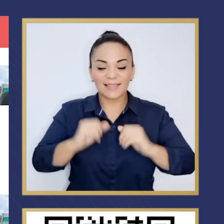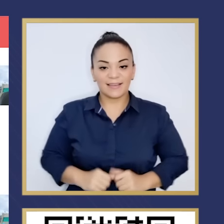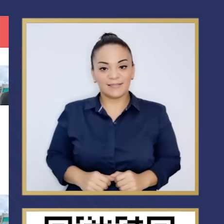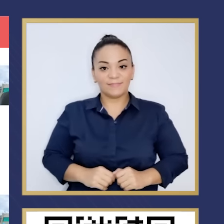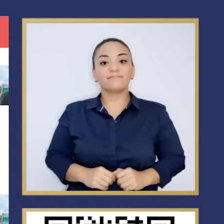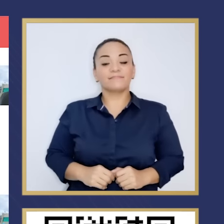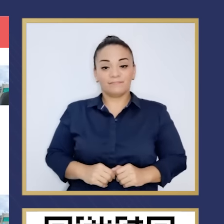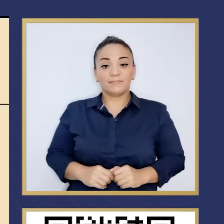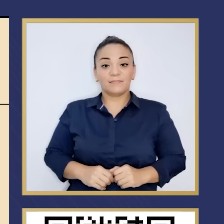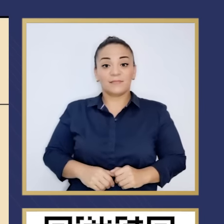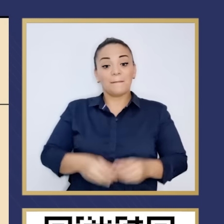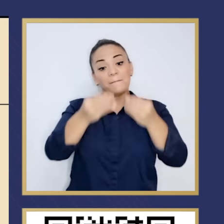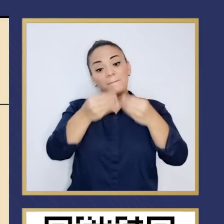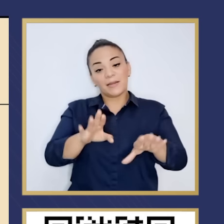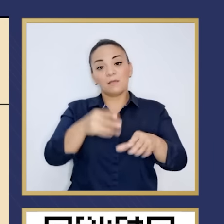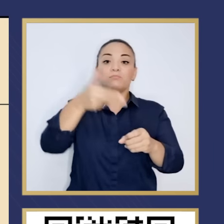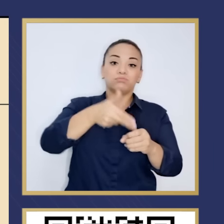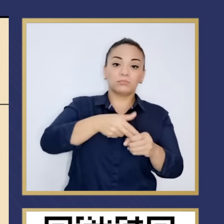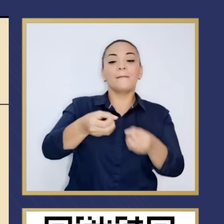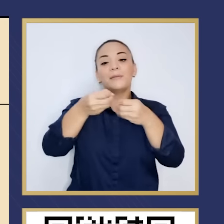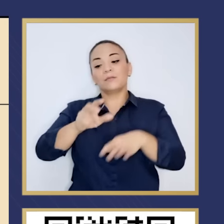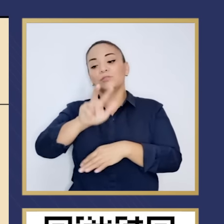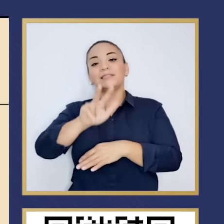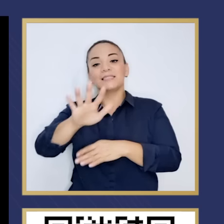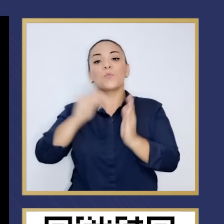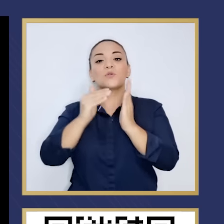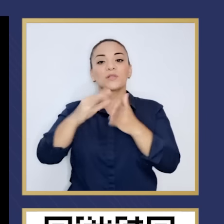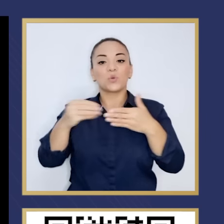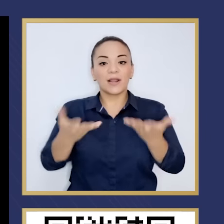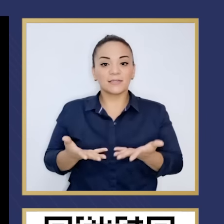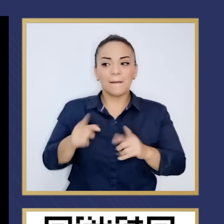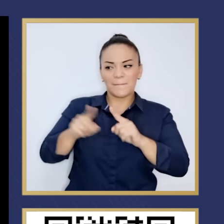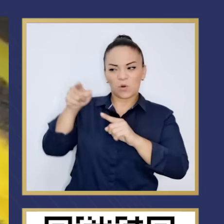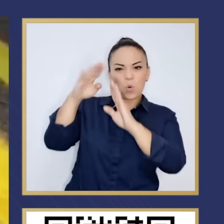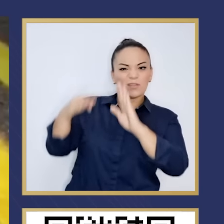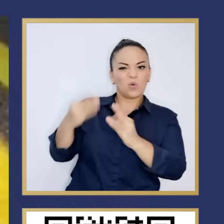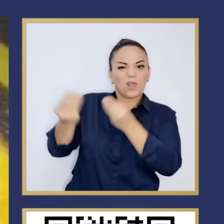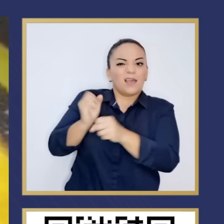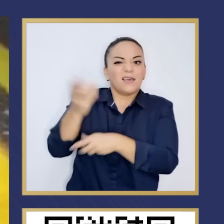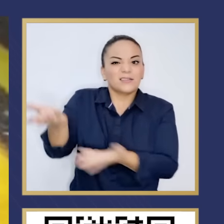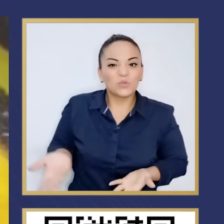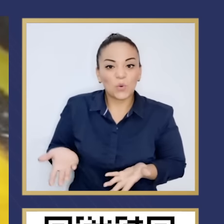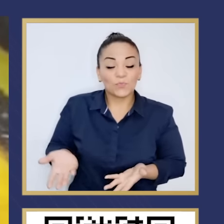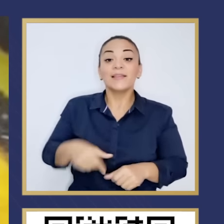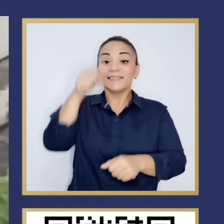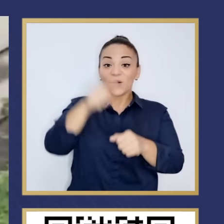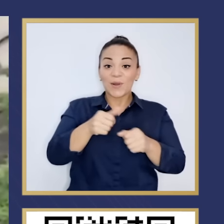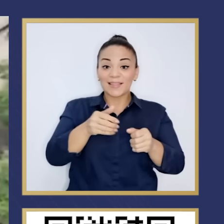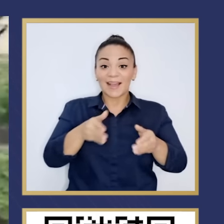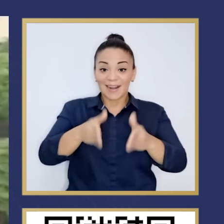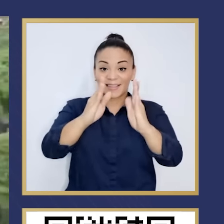quedamos sin la refinería y perdimos 35 millones de dólares. ¿Y la Contraloría? ¿Se acuerdan de la carretera San Ramón?